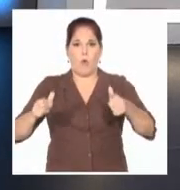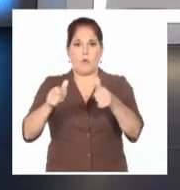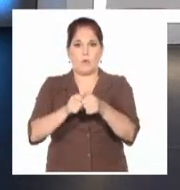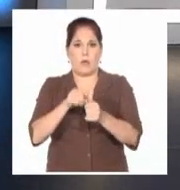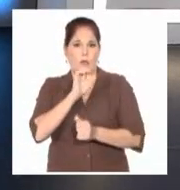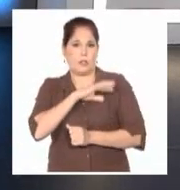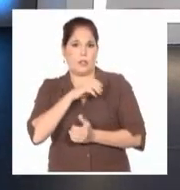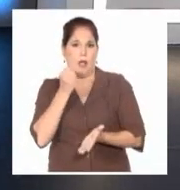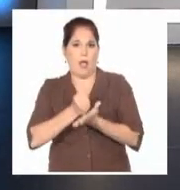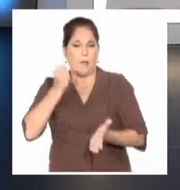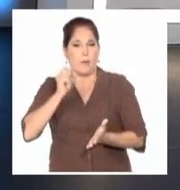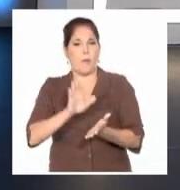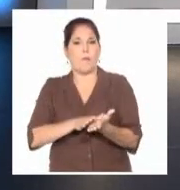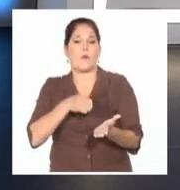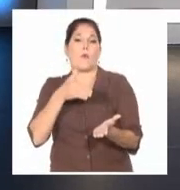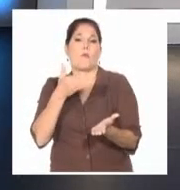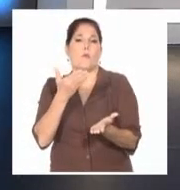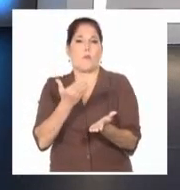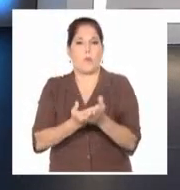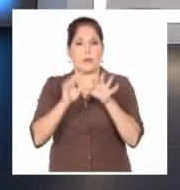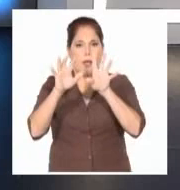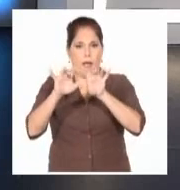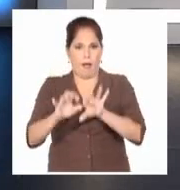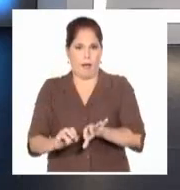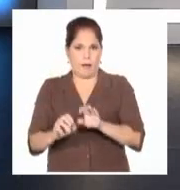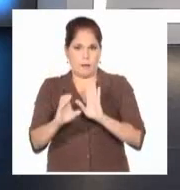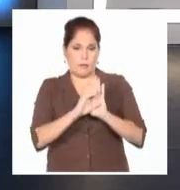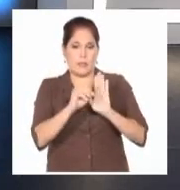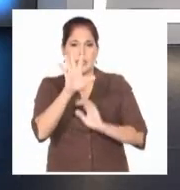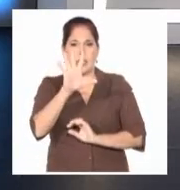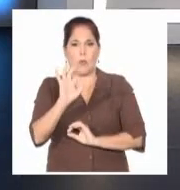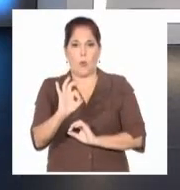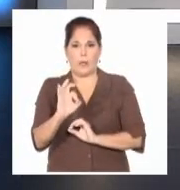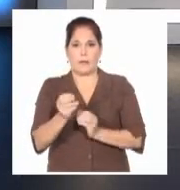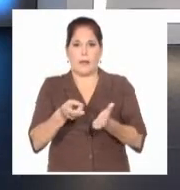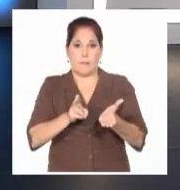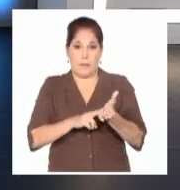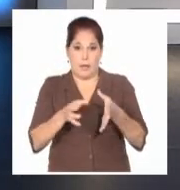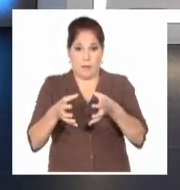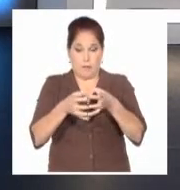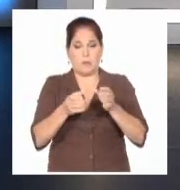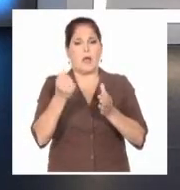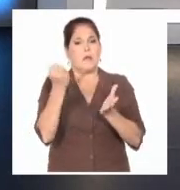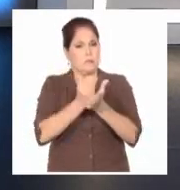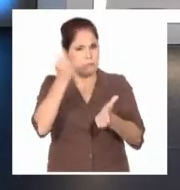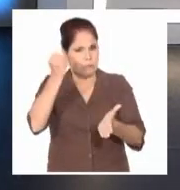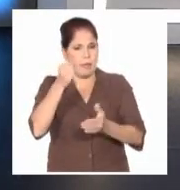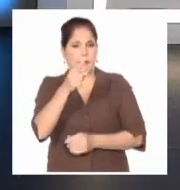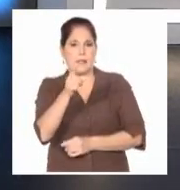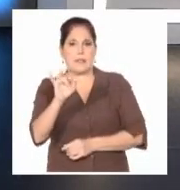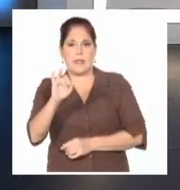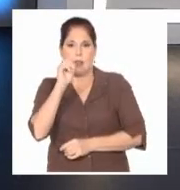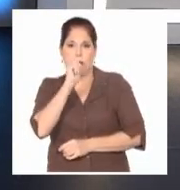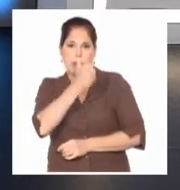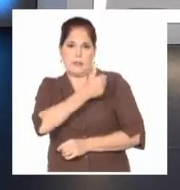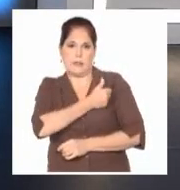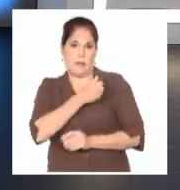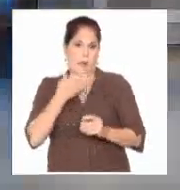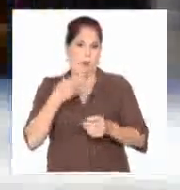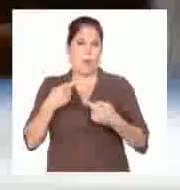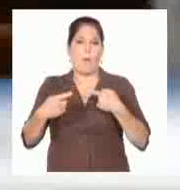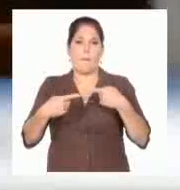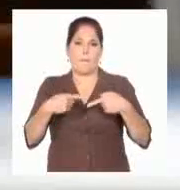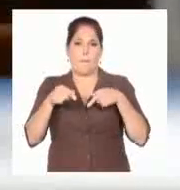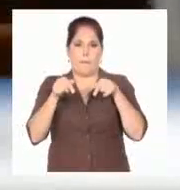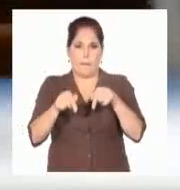aprobó una propuesta de carta magna redactada por sus 50 integrantes. El texto será ratificado el 17 de diciembre mediante un plebiscito.